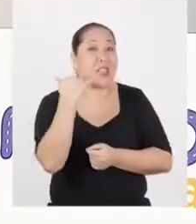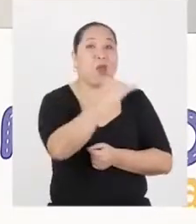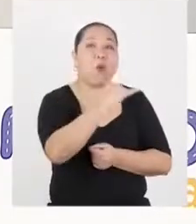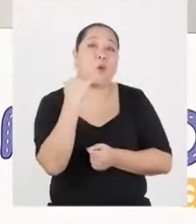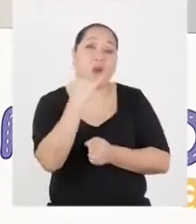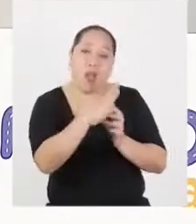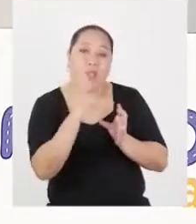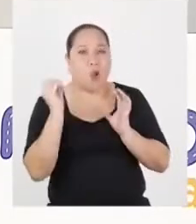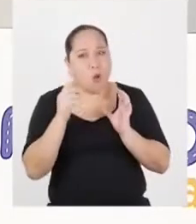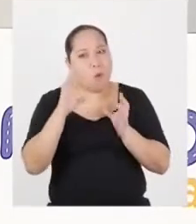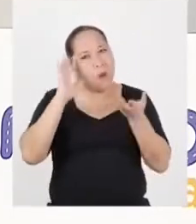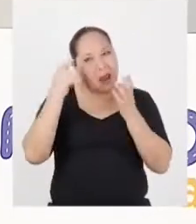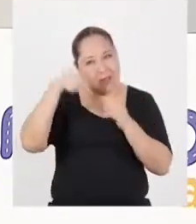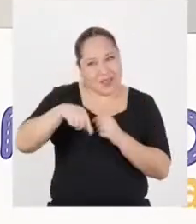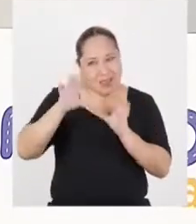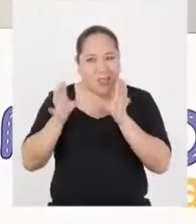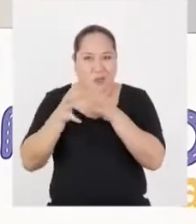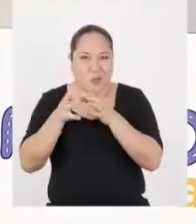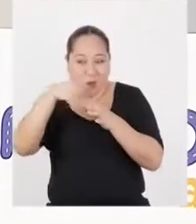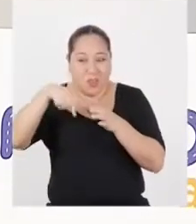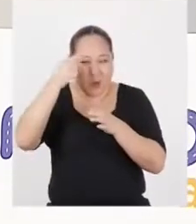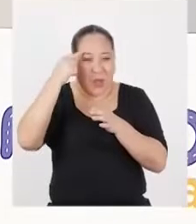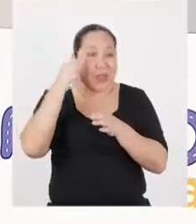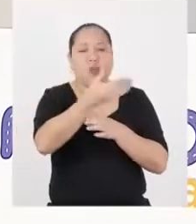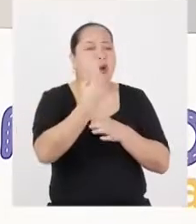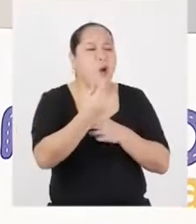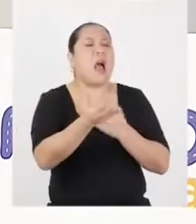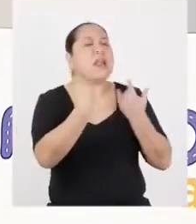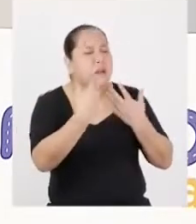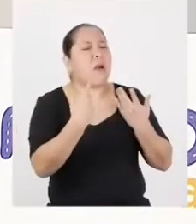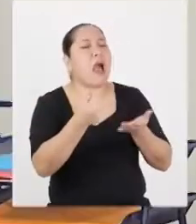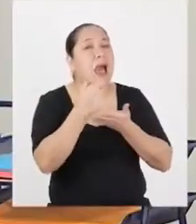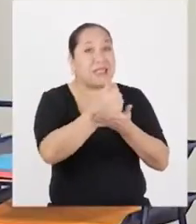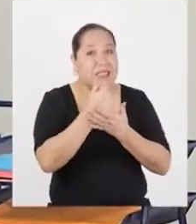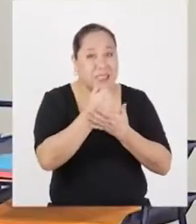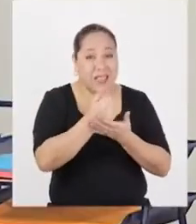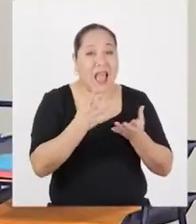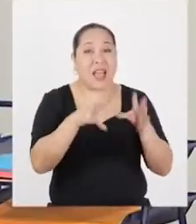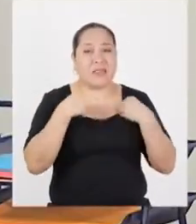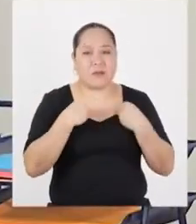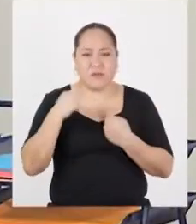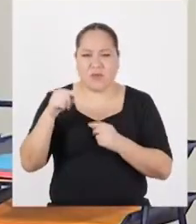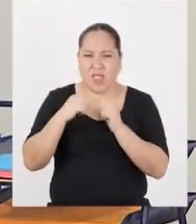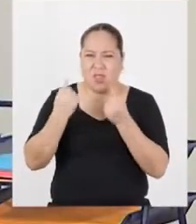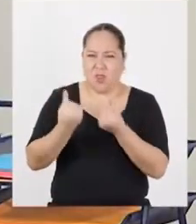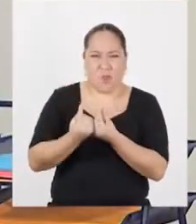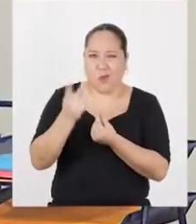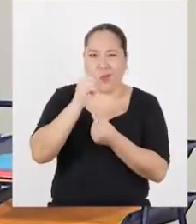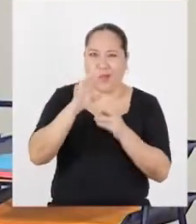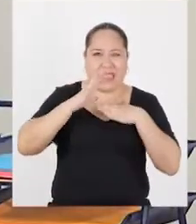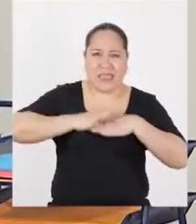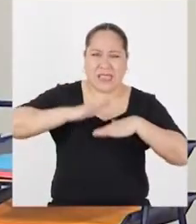o actuar de cierta manera. La manera del grupo. Aunque no estemos de acuerdo. ¿Y el grupo no puede quedarse